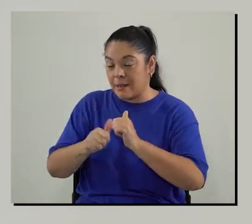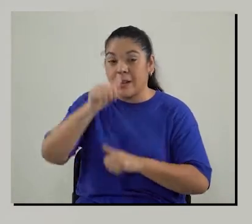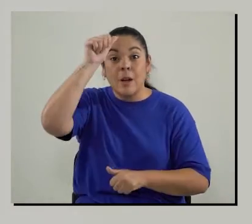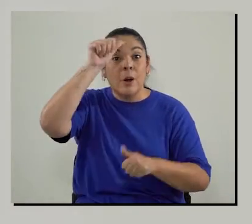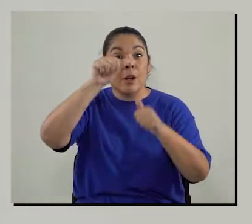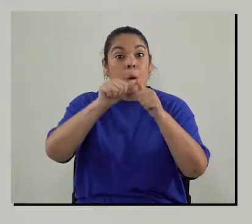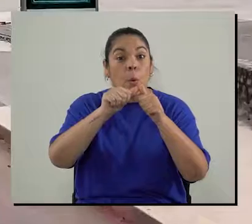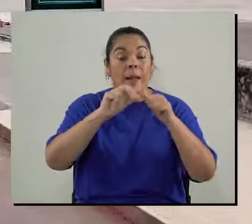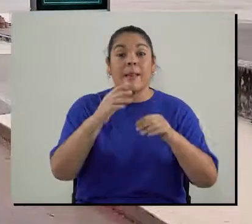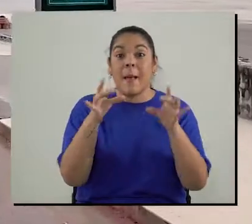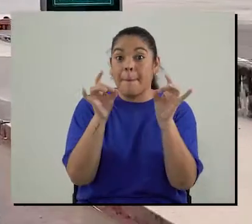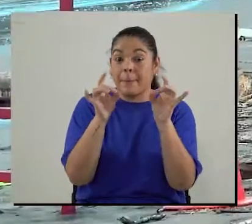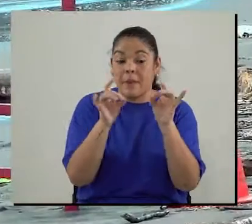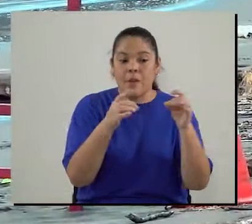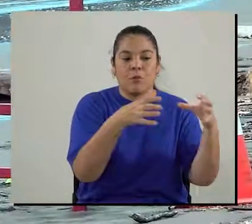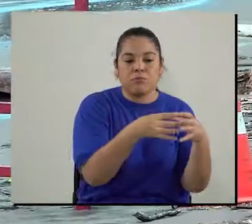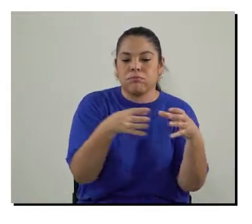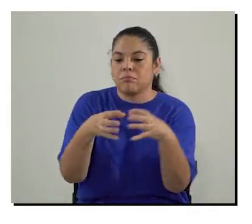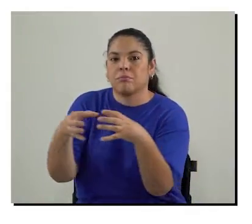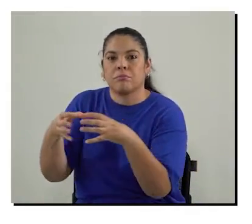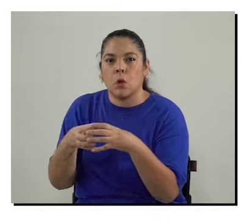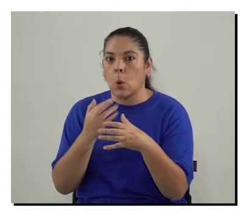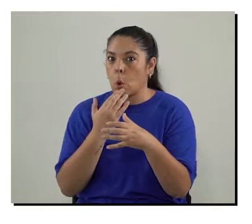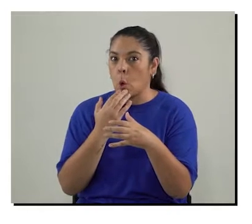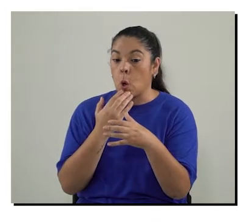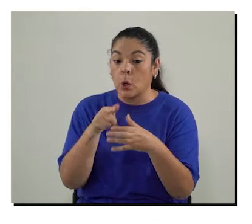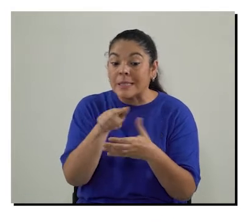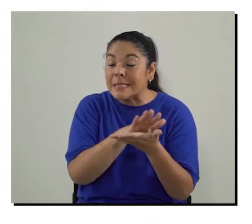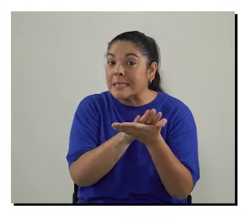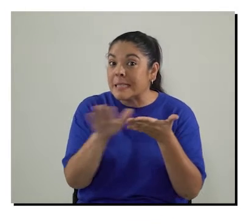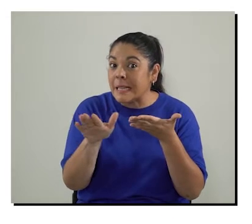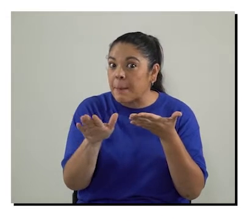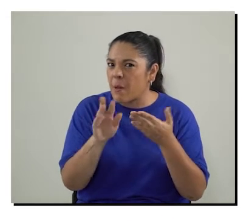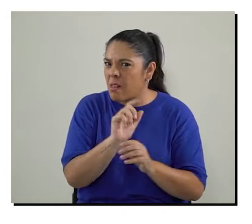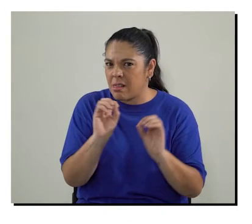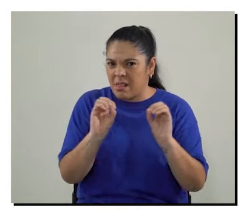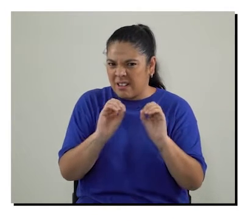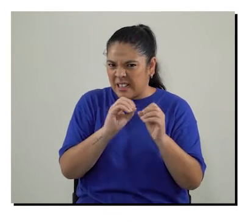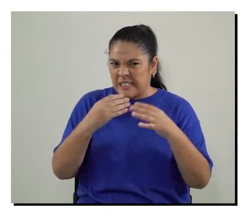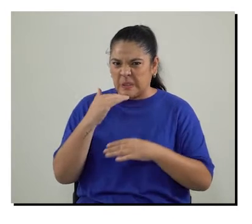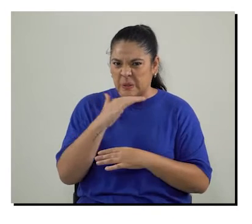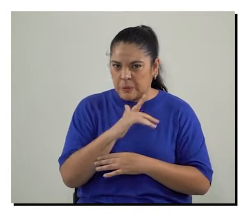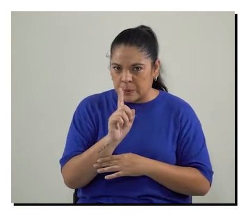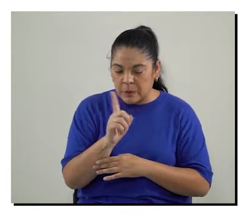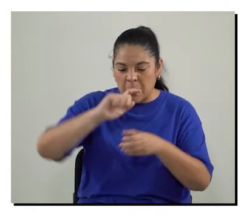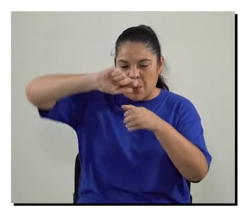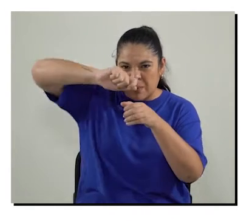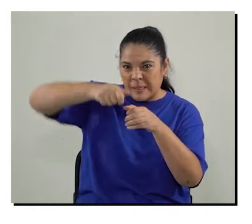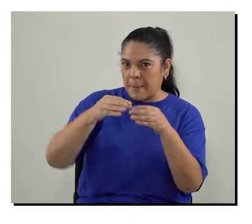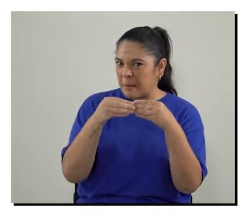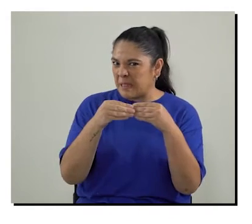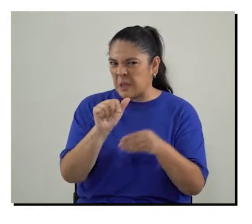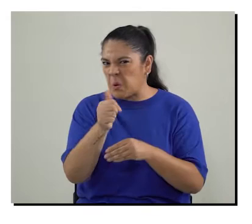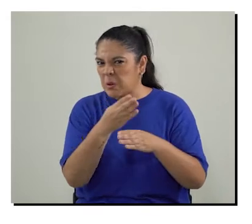2022 no olvides que el vidrio debe estar clasificado por color debe estar limpio libre de contaminantes